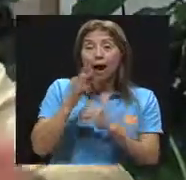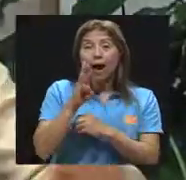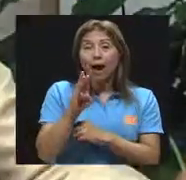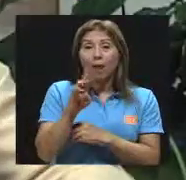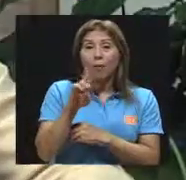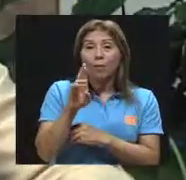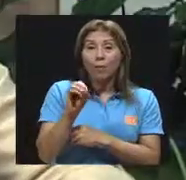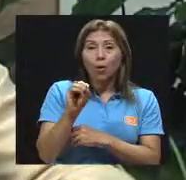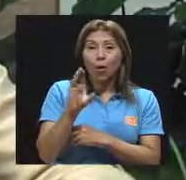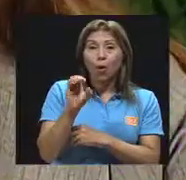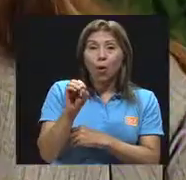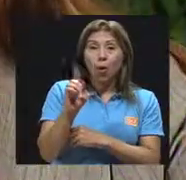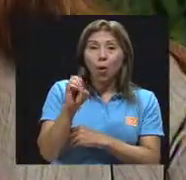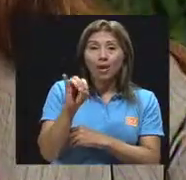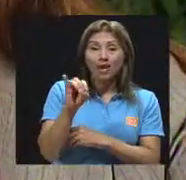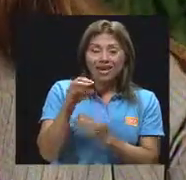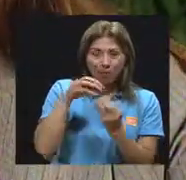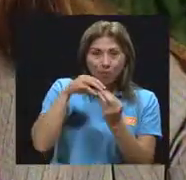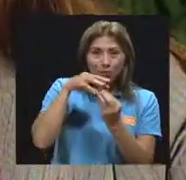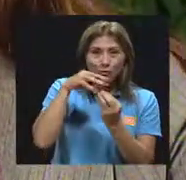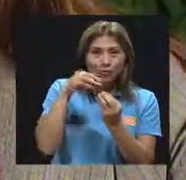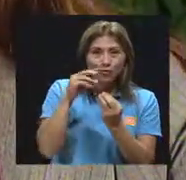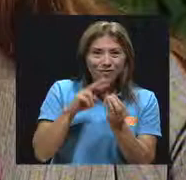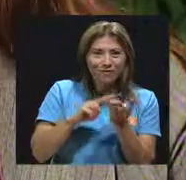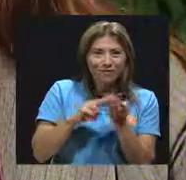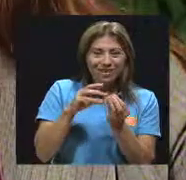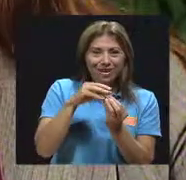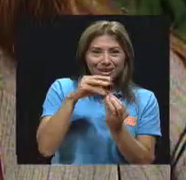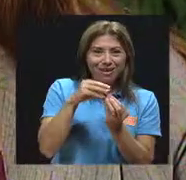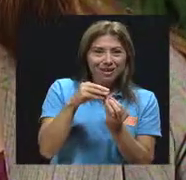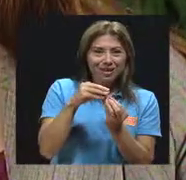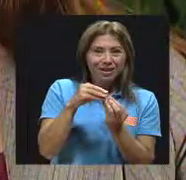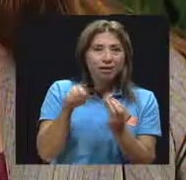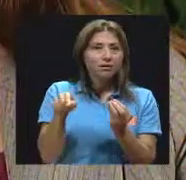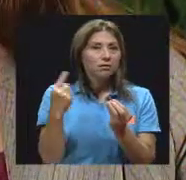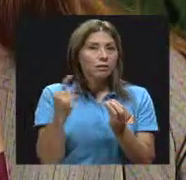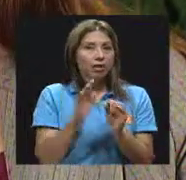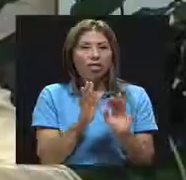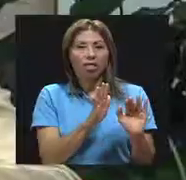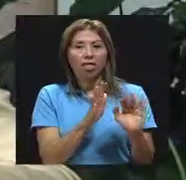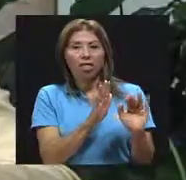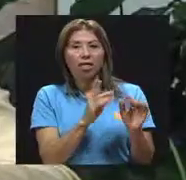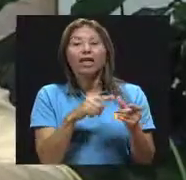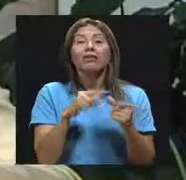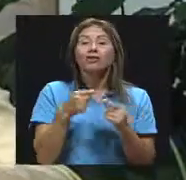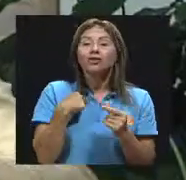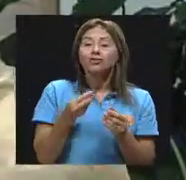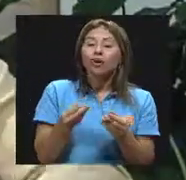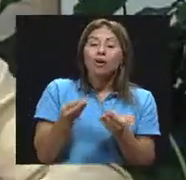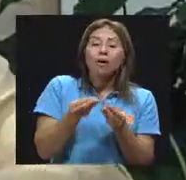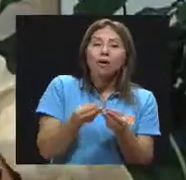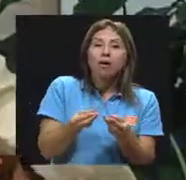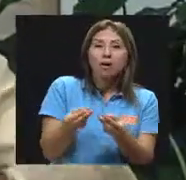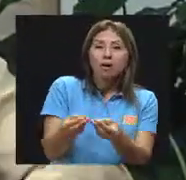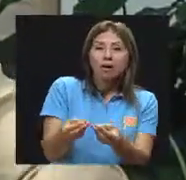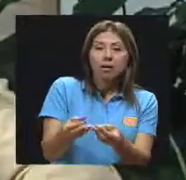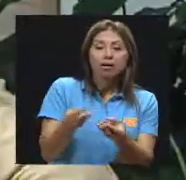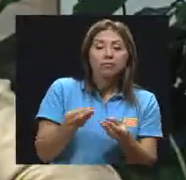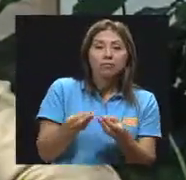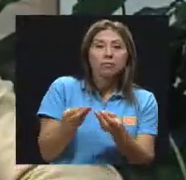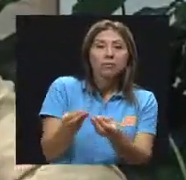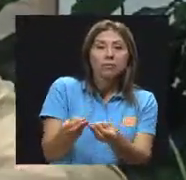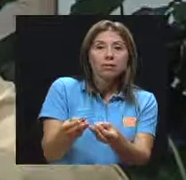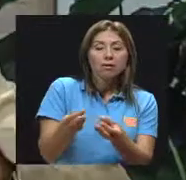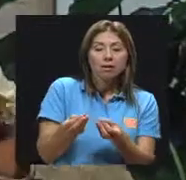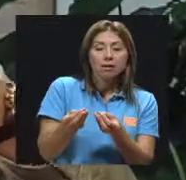100% rechazado, ¿verdad? Entonces yo pongo el alimento una y otra vez, una y otra vez, una y otra vez. No hablo del